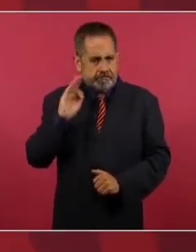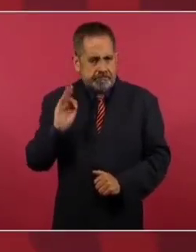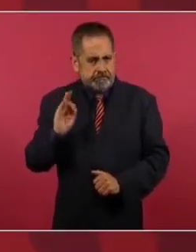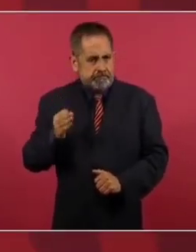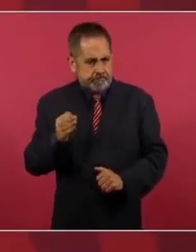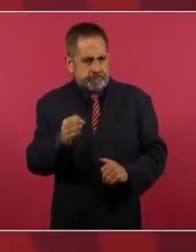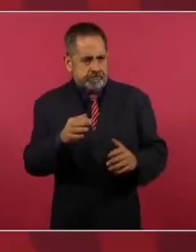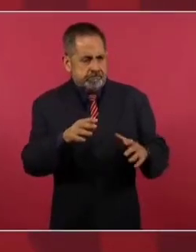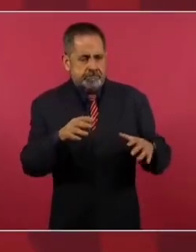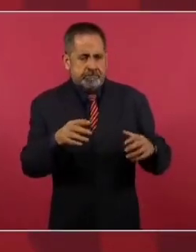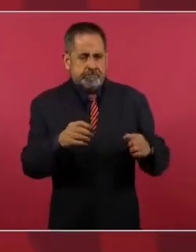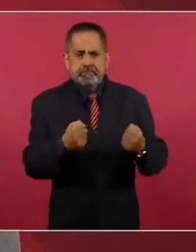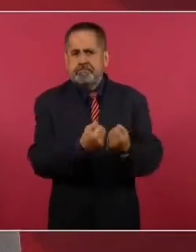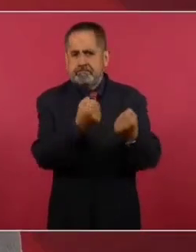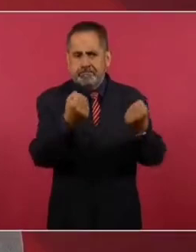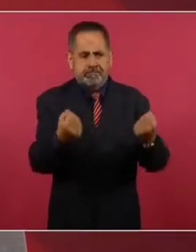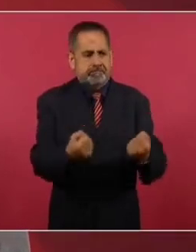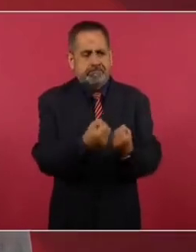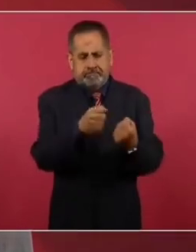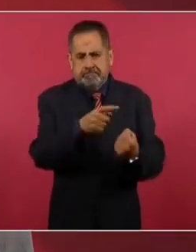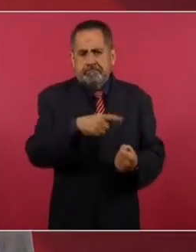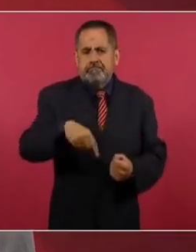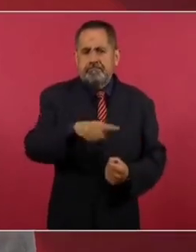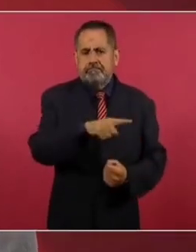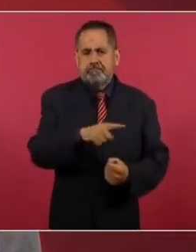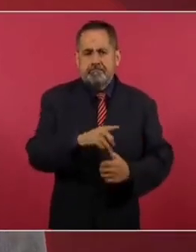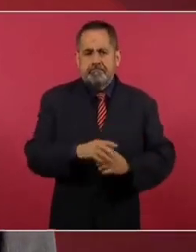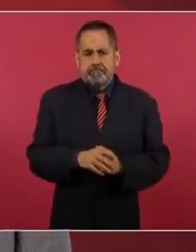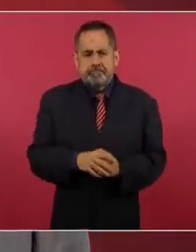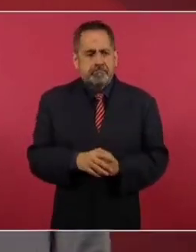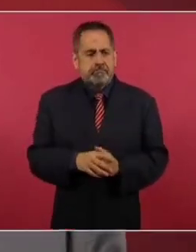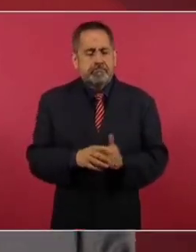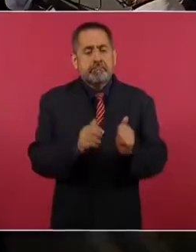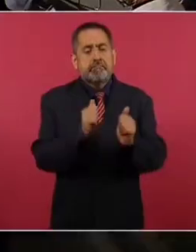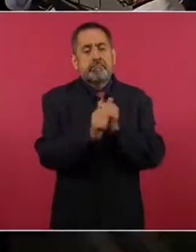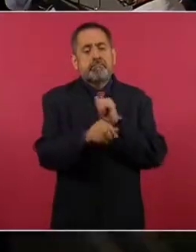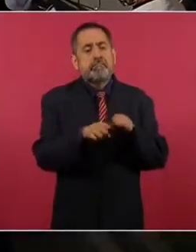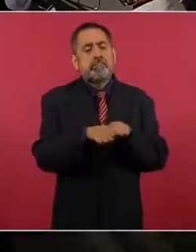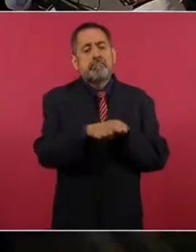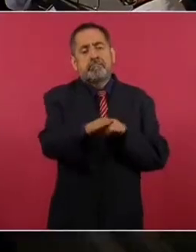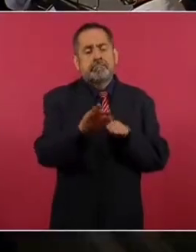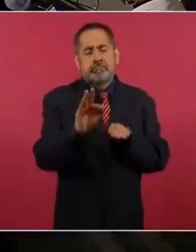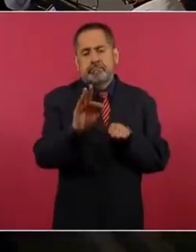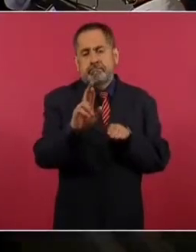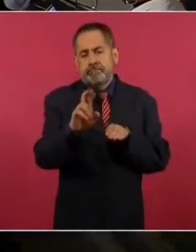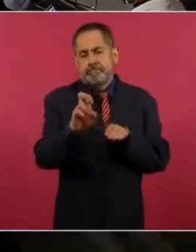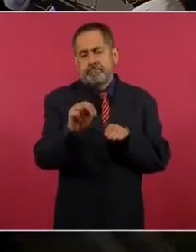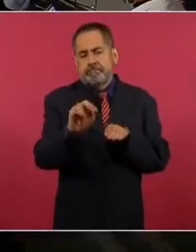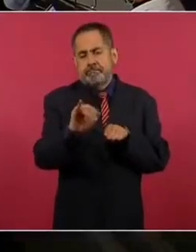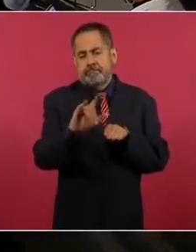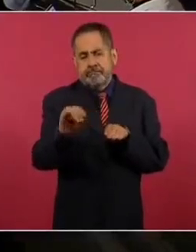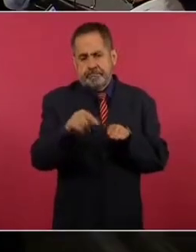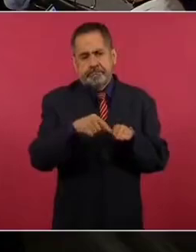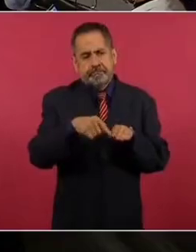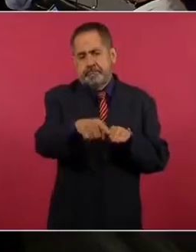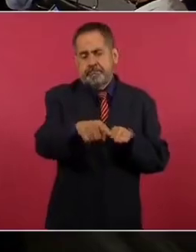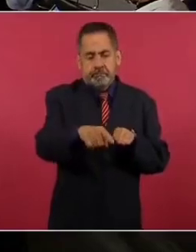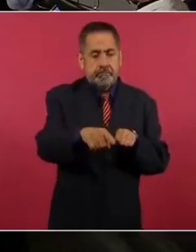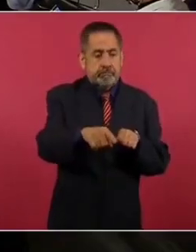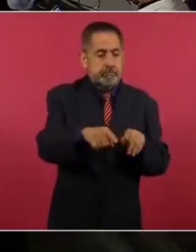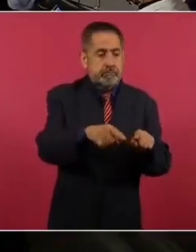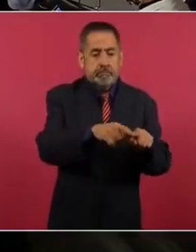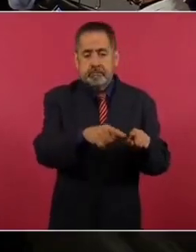en la carretera de Fresnillo a